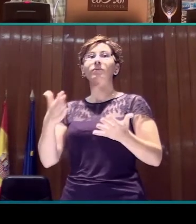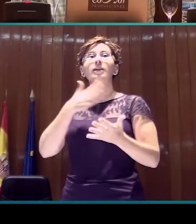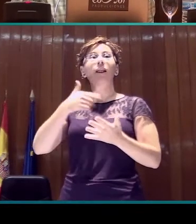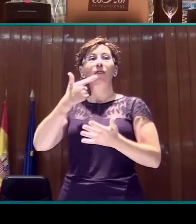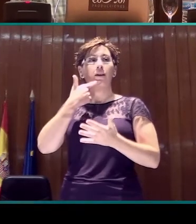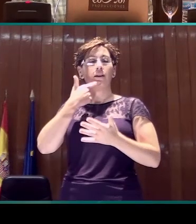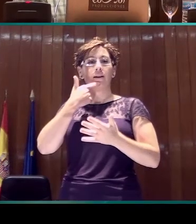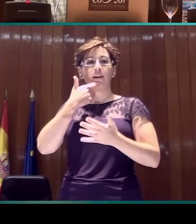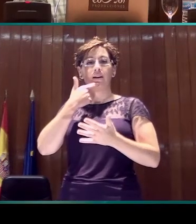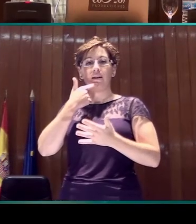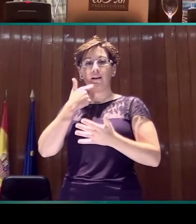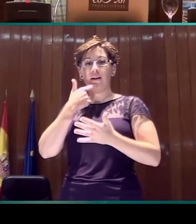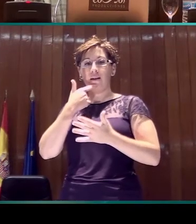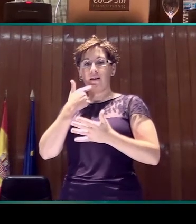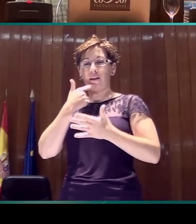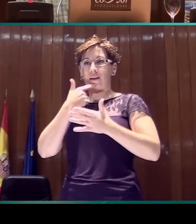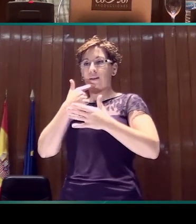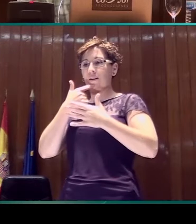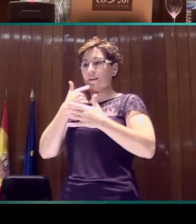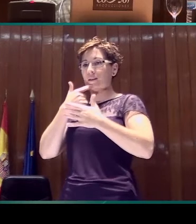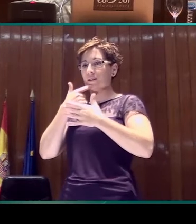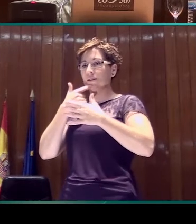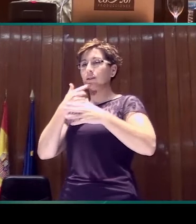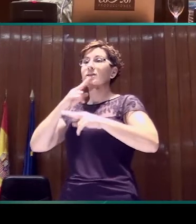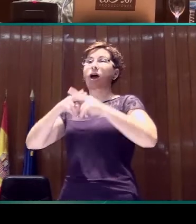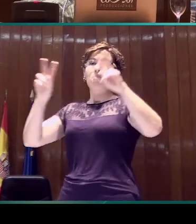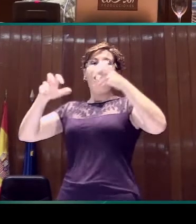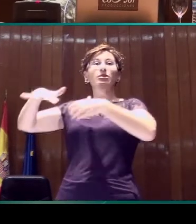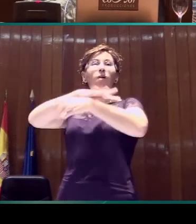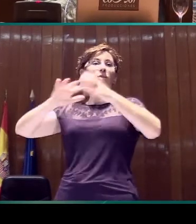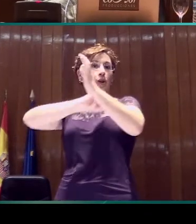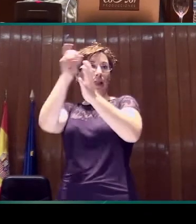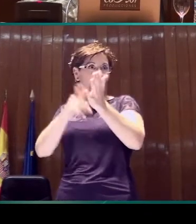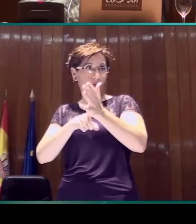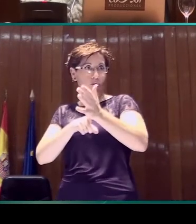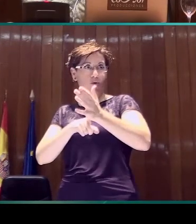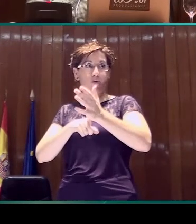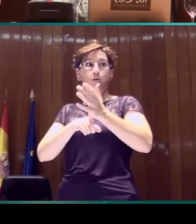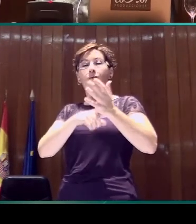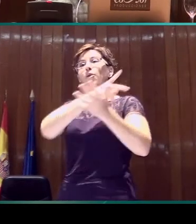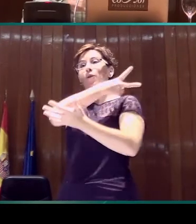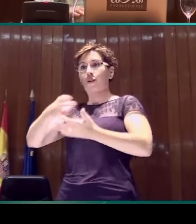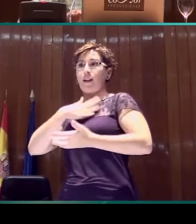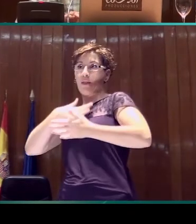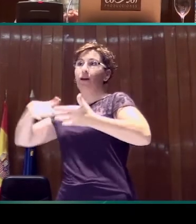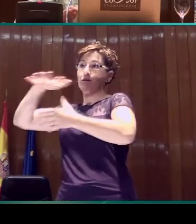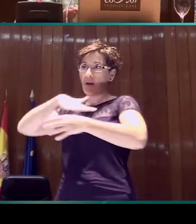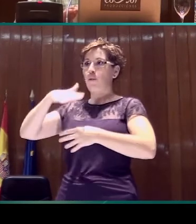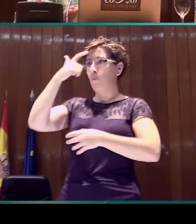de estos espacios de entrada, aunque el espacio integrado, el resultado, el signo lista, puede tener también sus propias características.